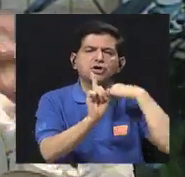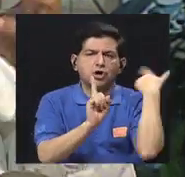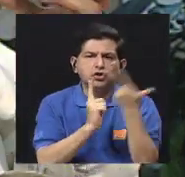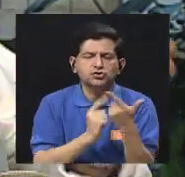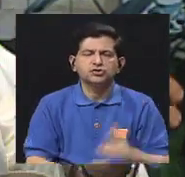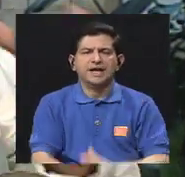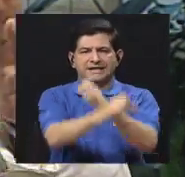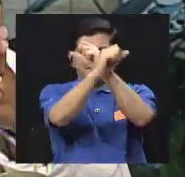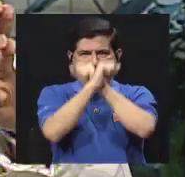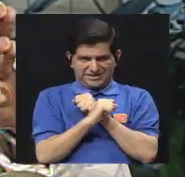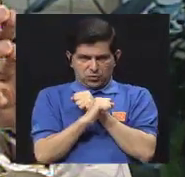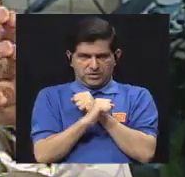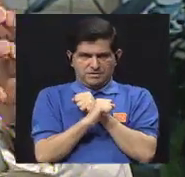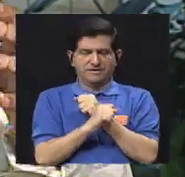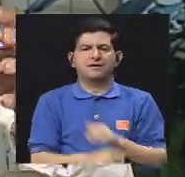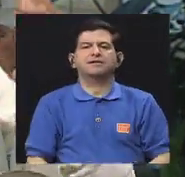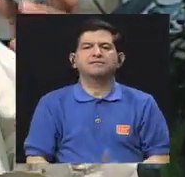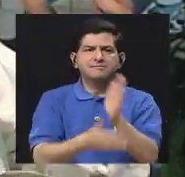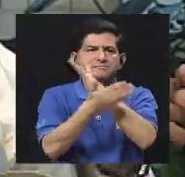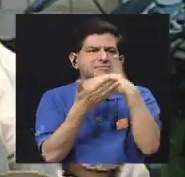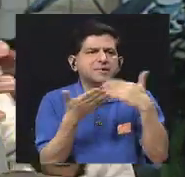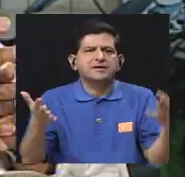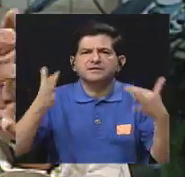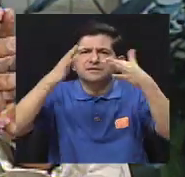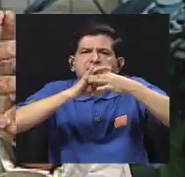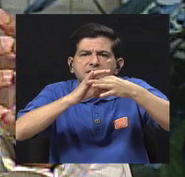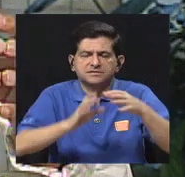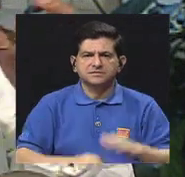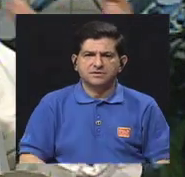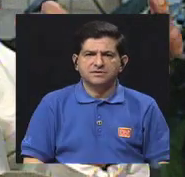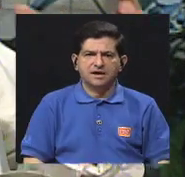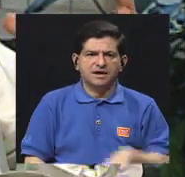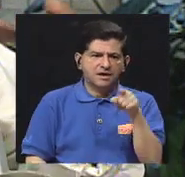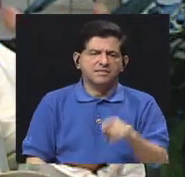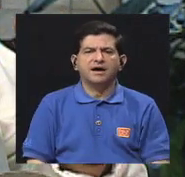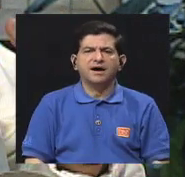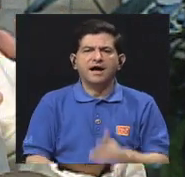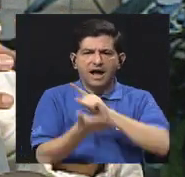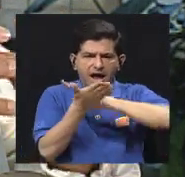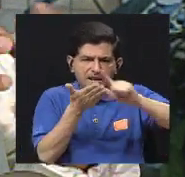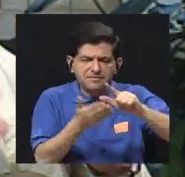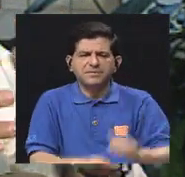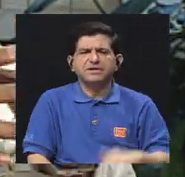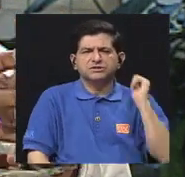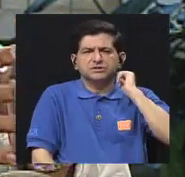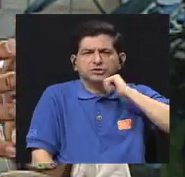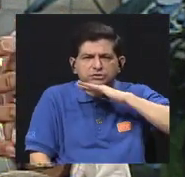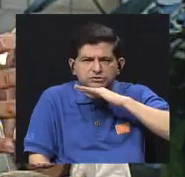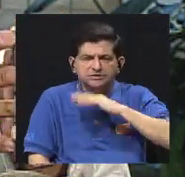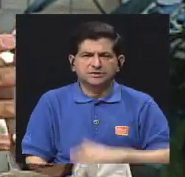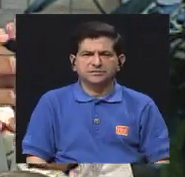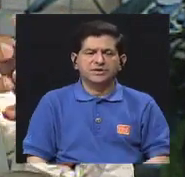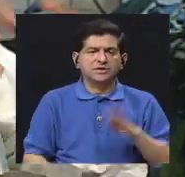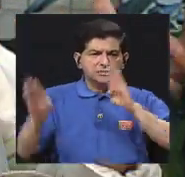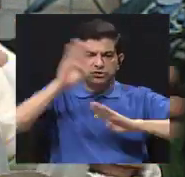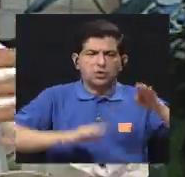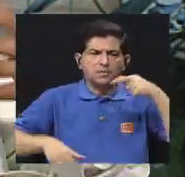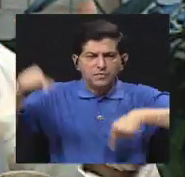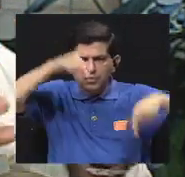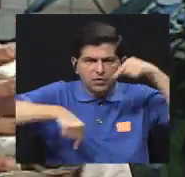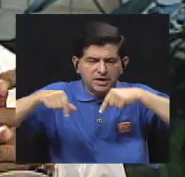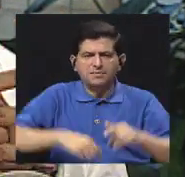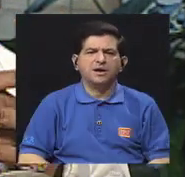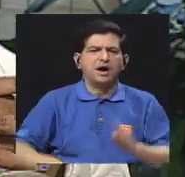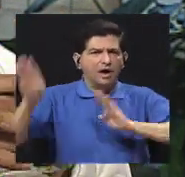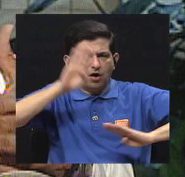como les decía, los de seguridad, la parte de higiene, de contaminaciones bioquímica o